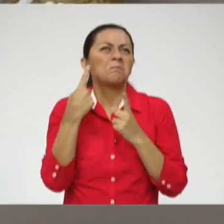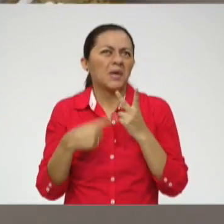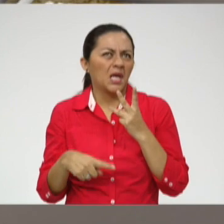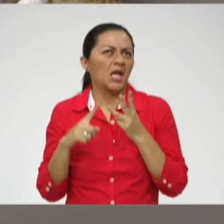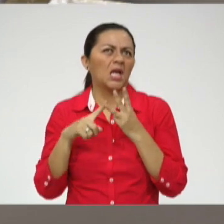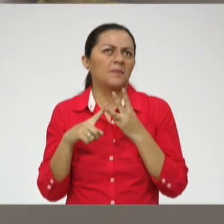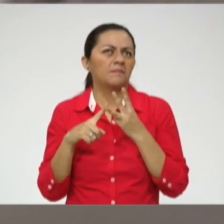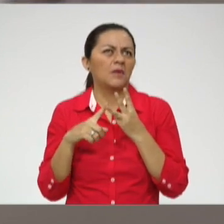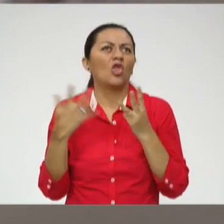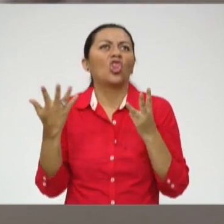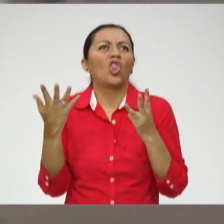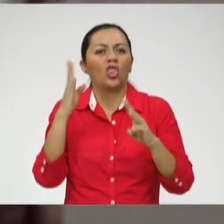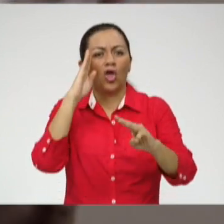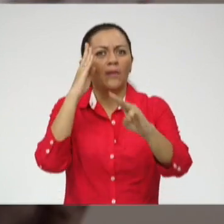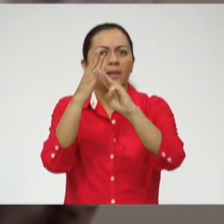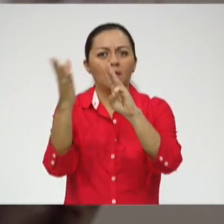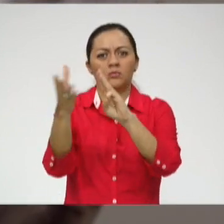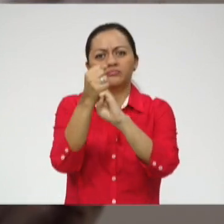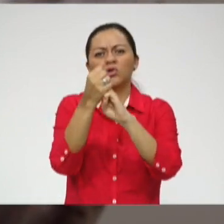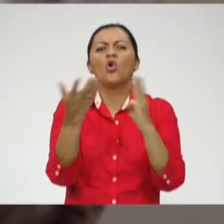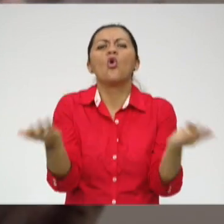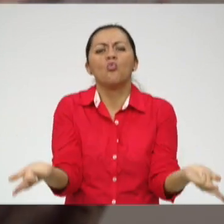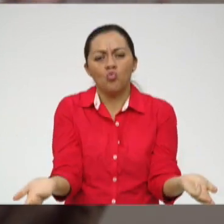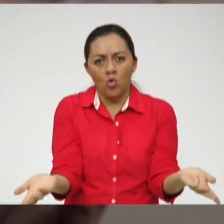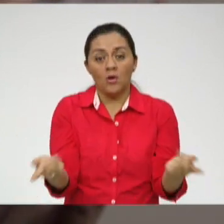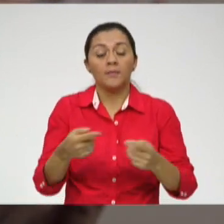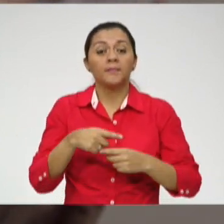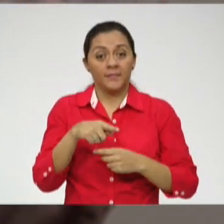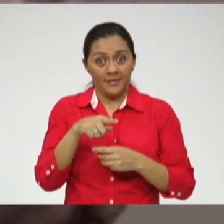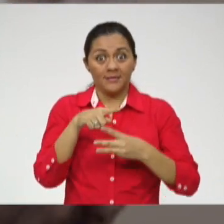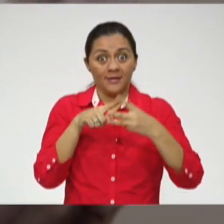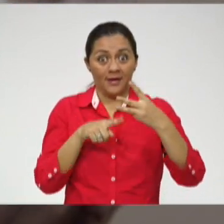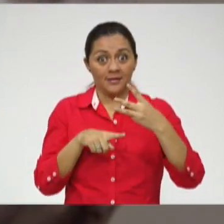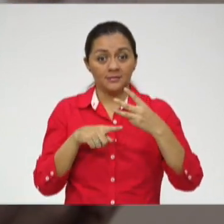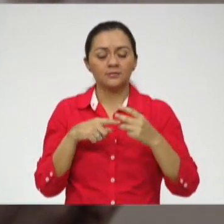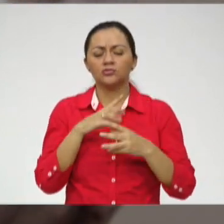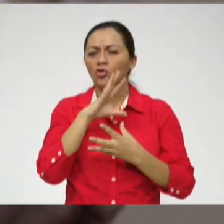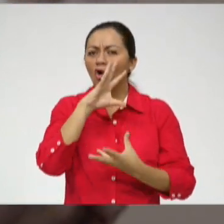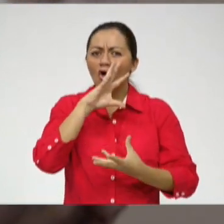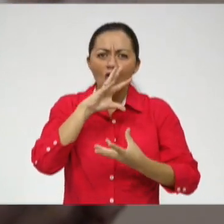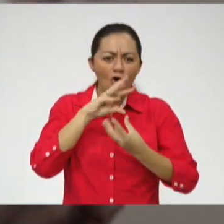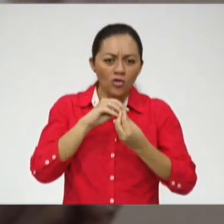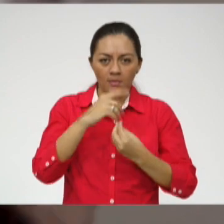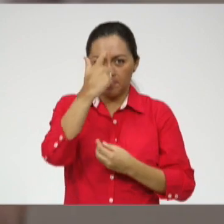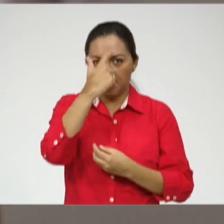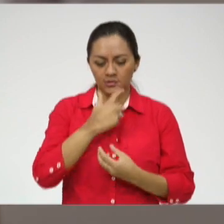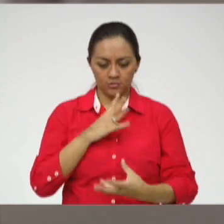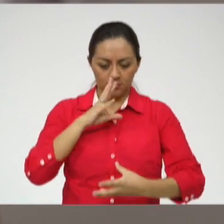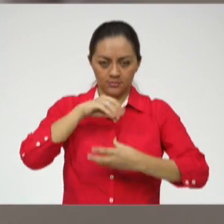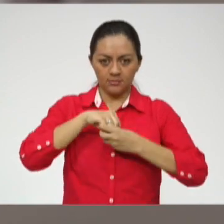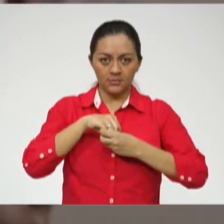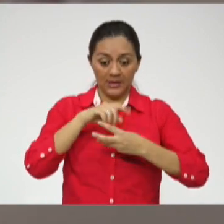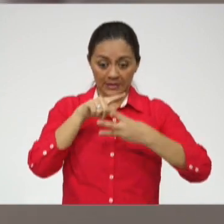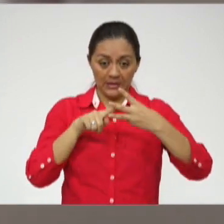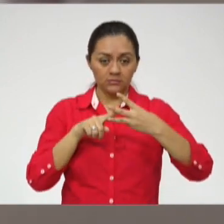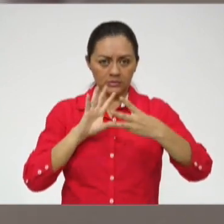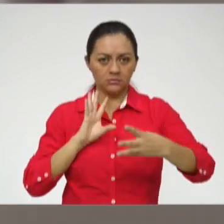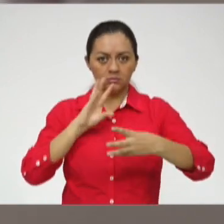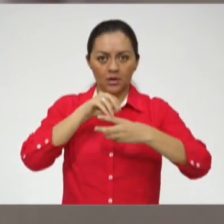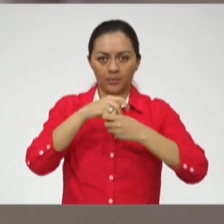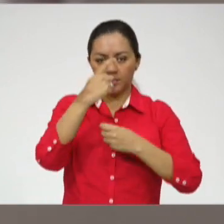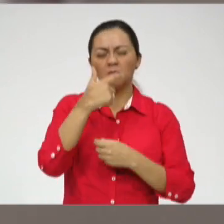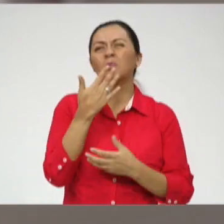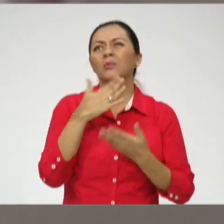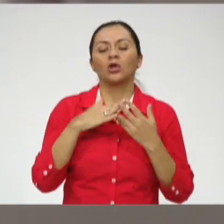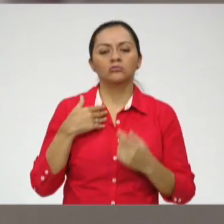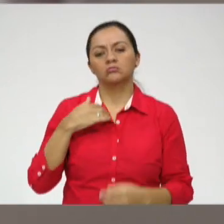a dónde quiero llegar y en una integración de todo lo que soy como persona. No solo decir, sí, quiero ser